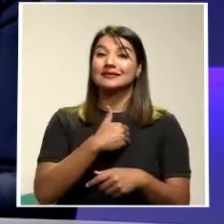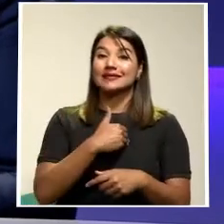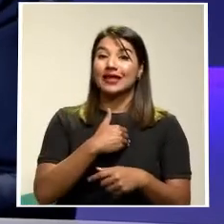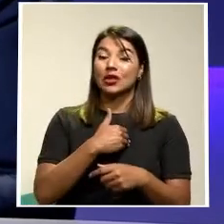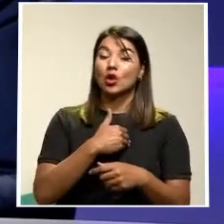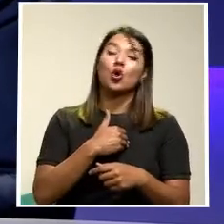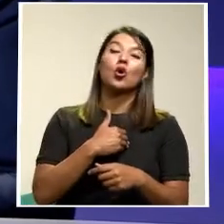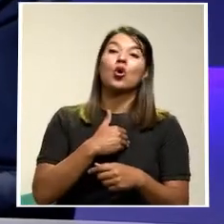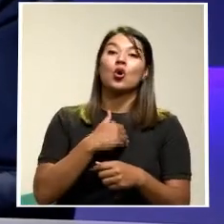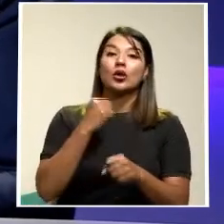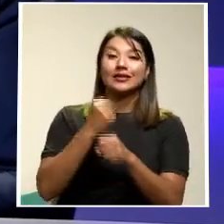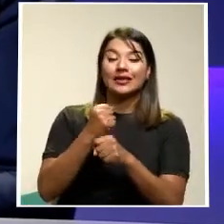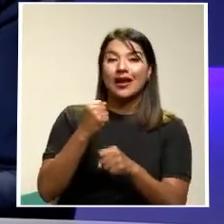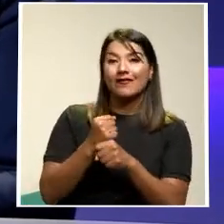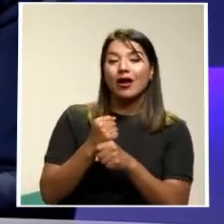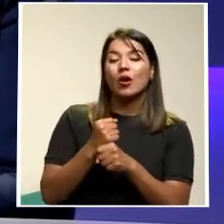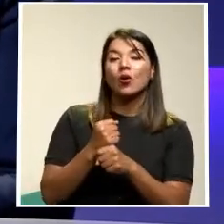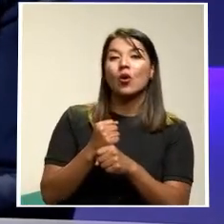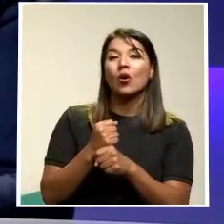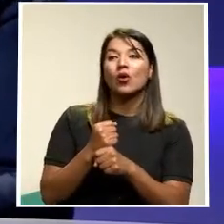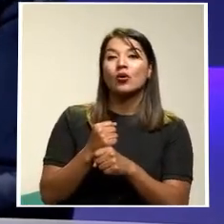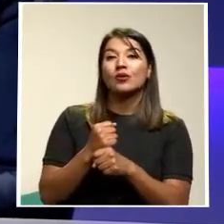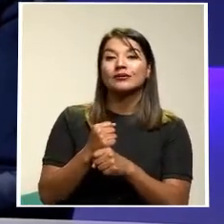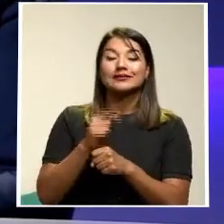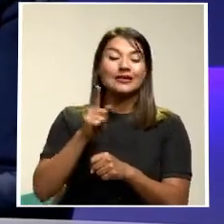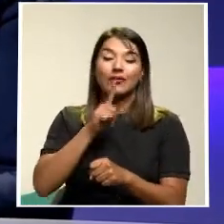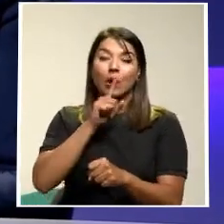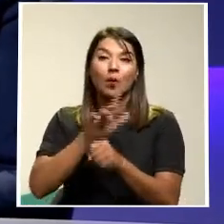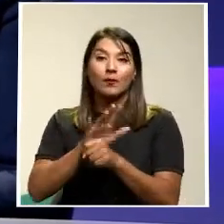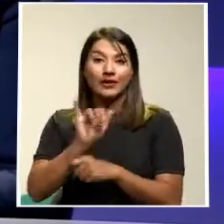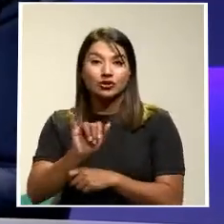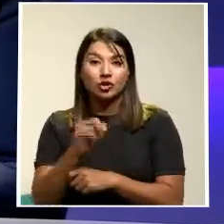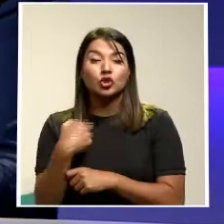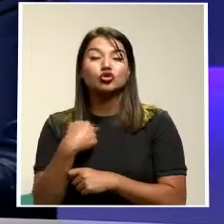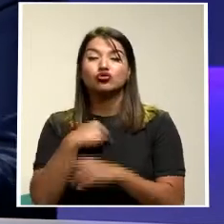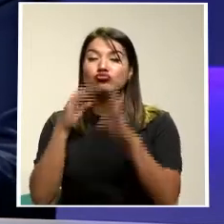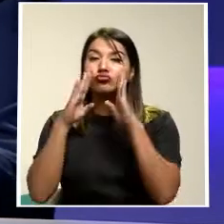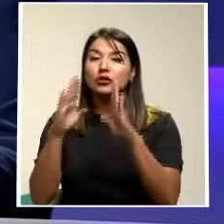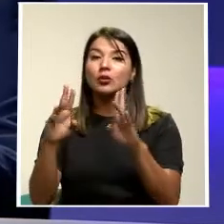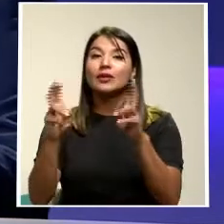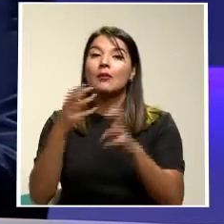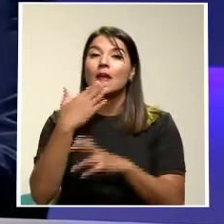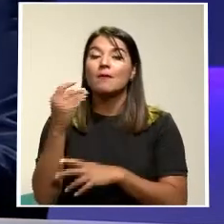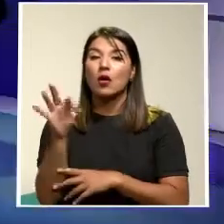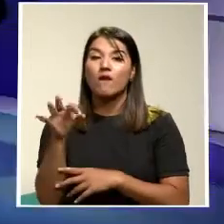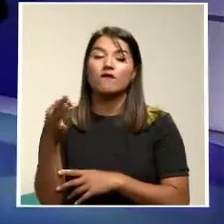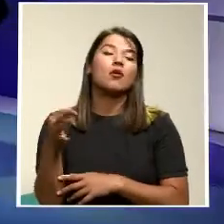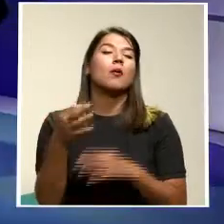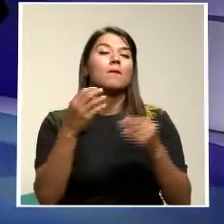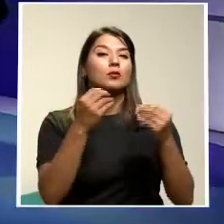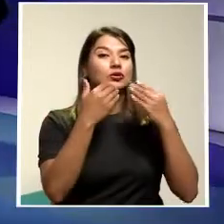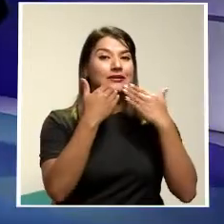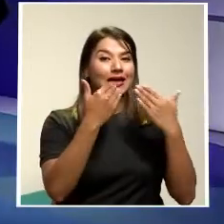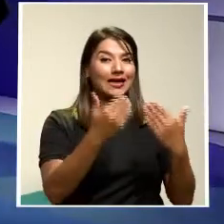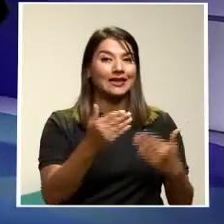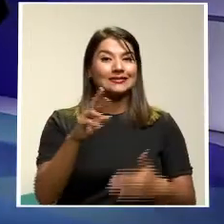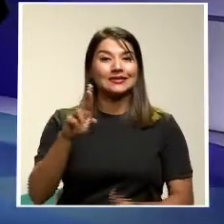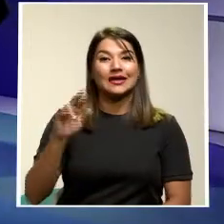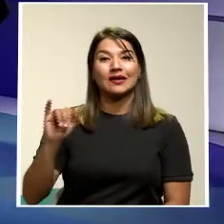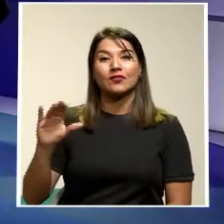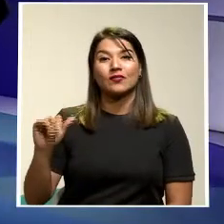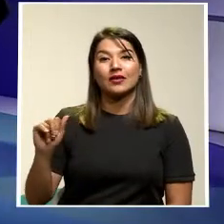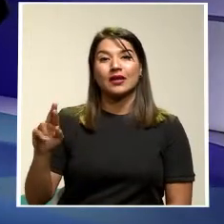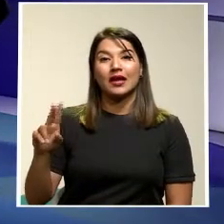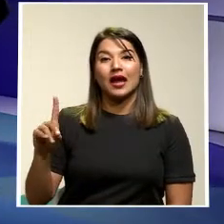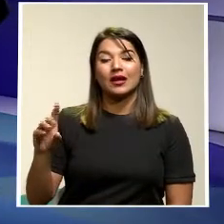Para ir acorde Hacia la realidad Y estamos abordando El tema De la mejor manera Le agradezco Le Muchísimo Don Ricardo Marín